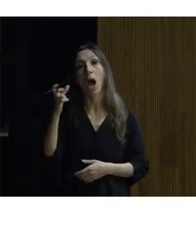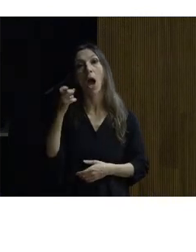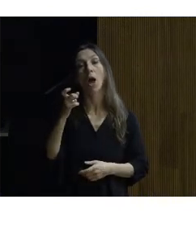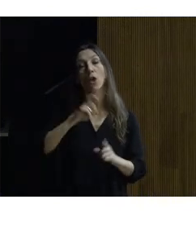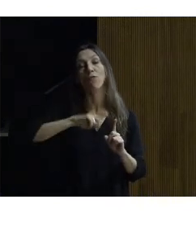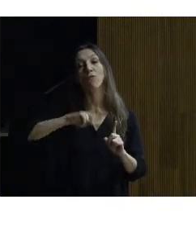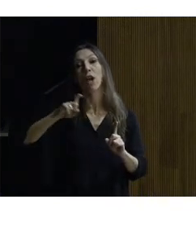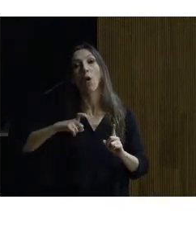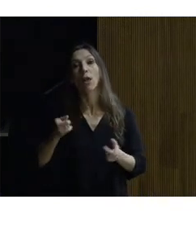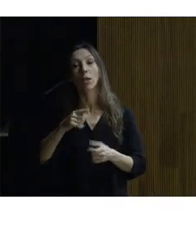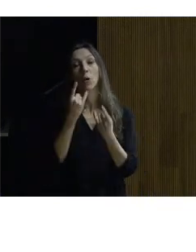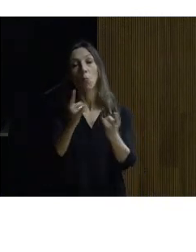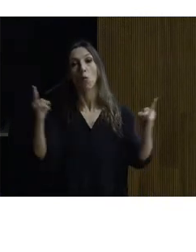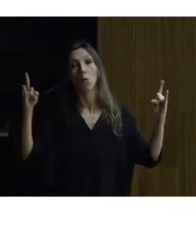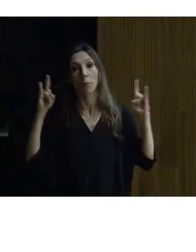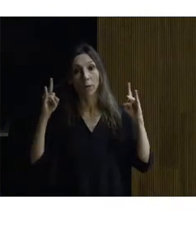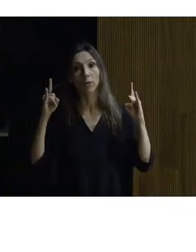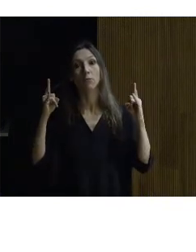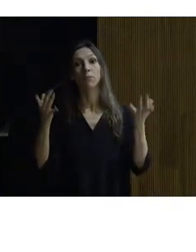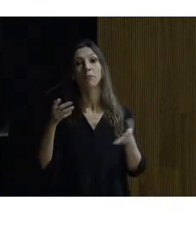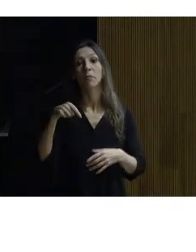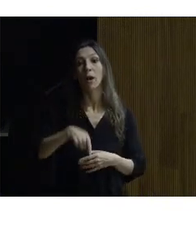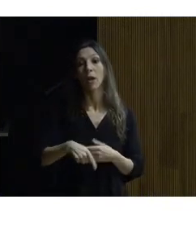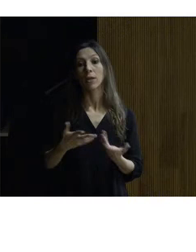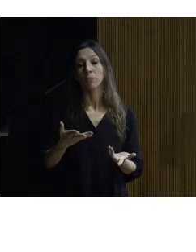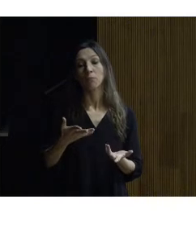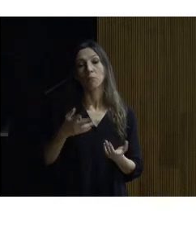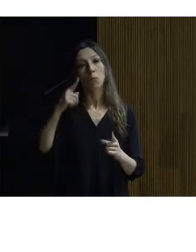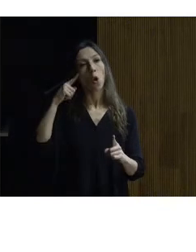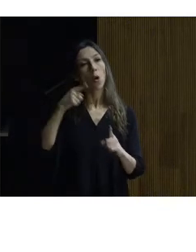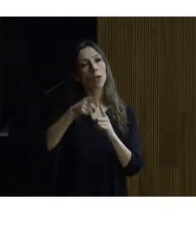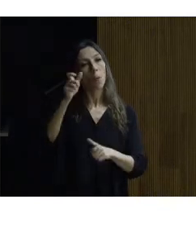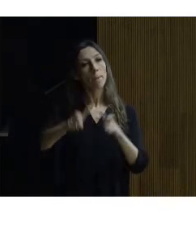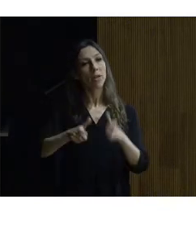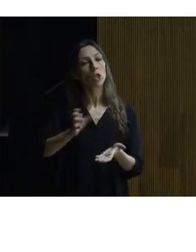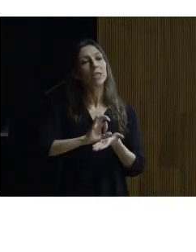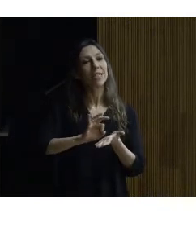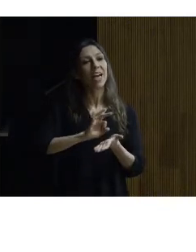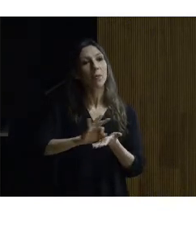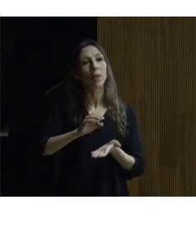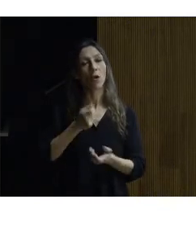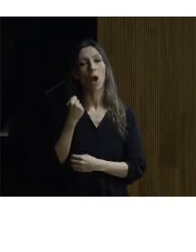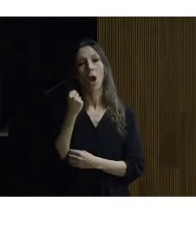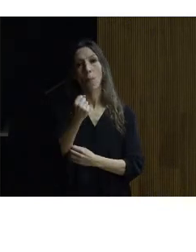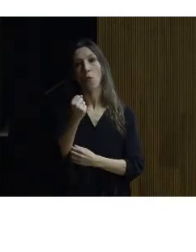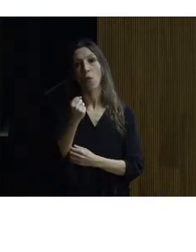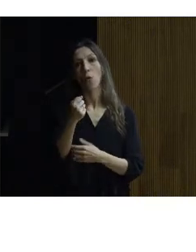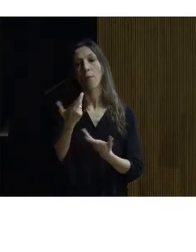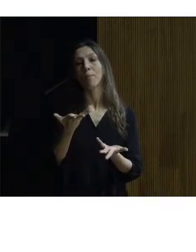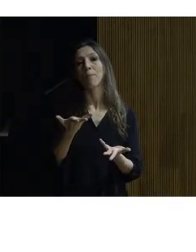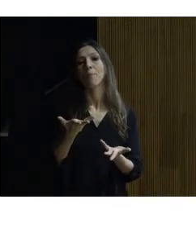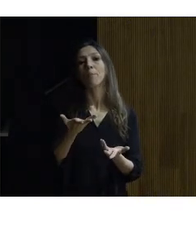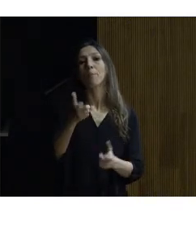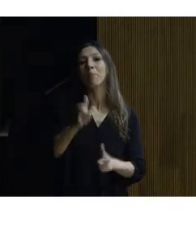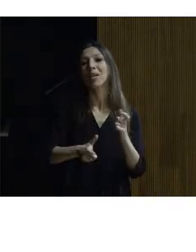técnico del bucle magnético aquí lo que estamos es dirigiéndonos con todos estos servicios de apoyo a las diferentes